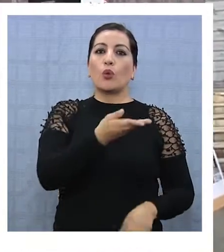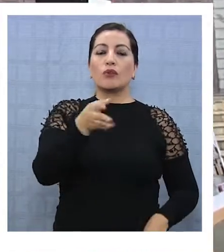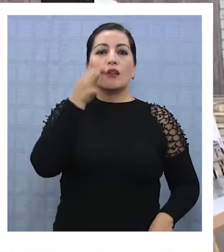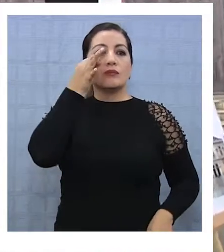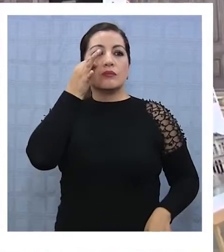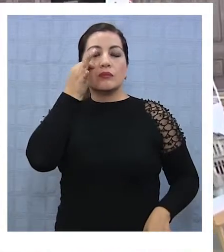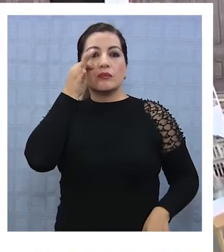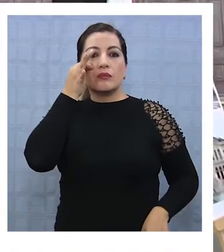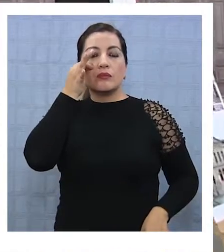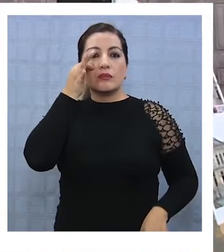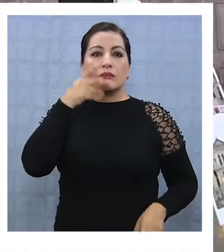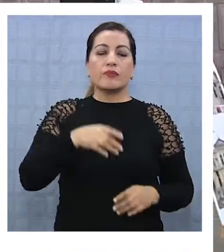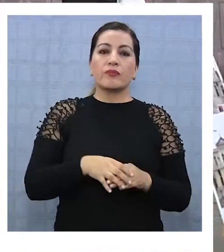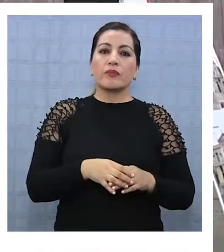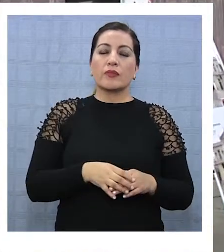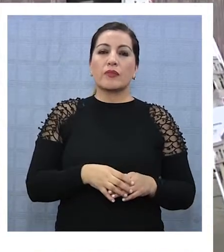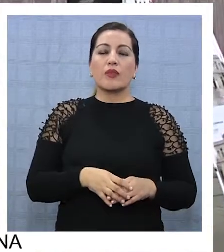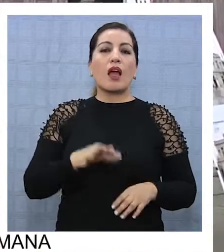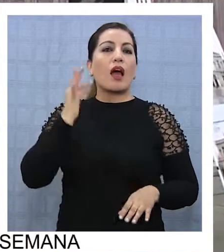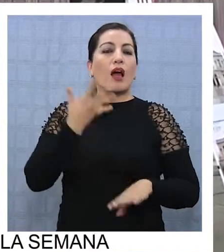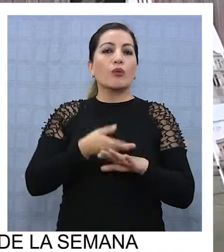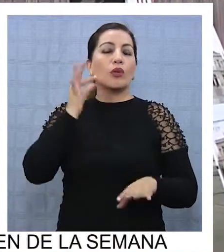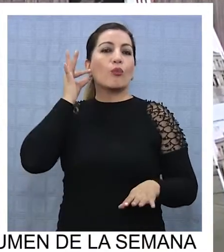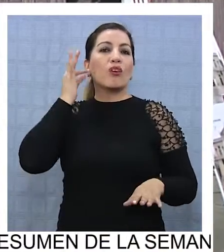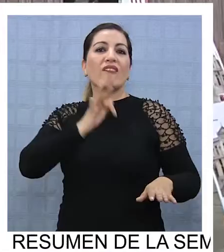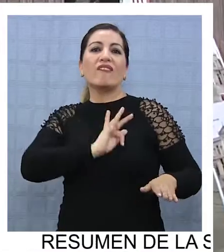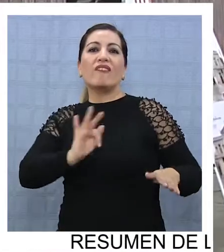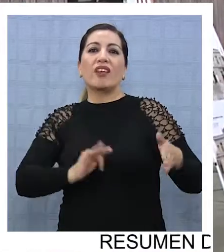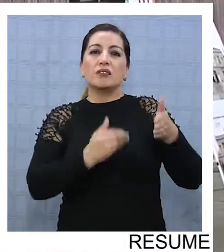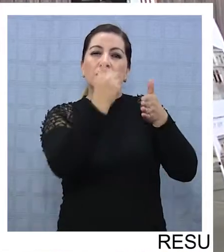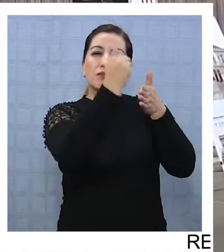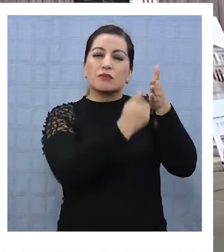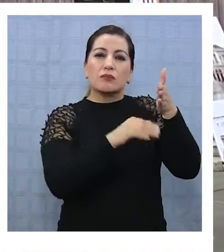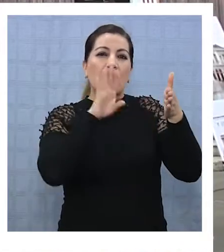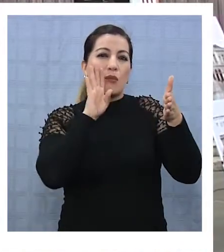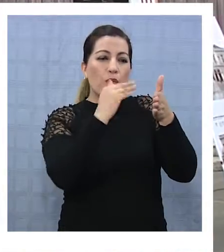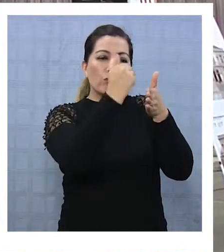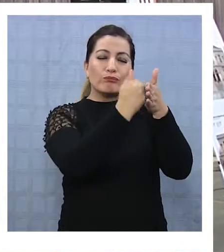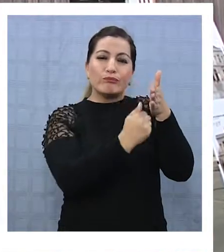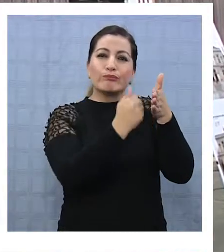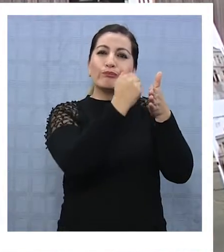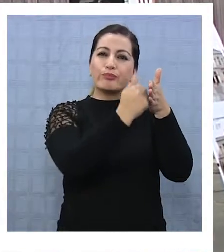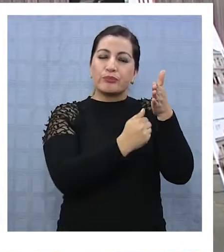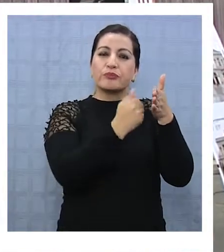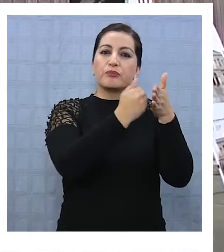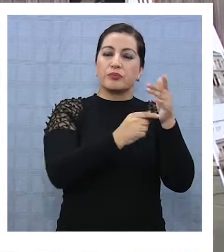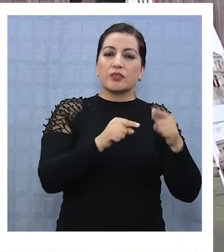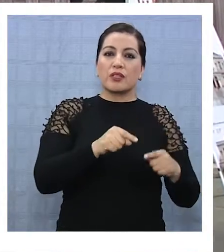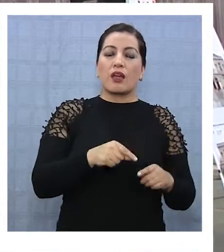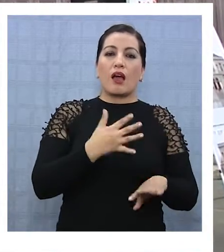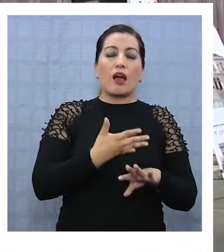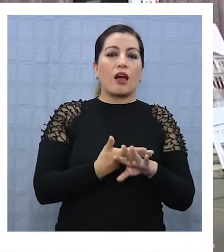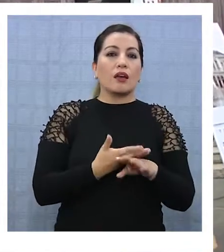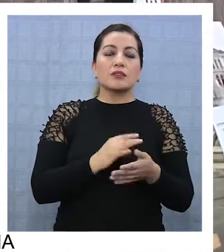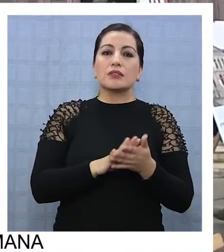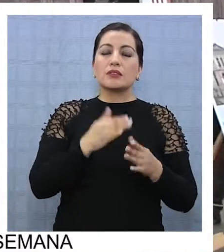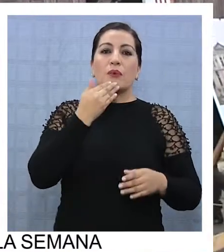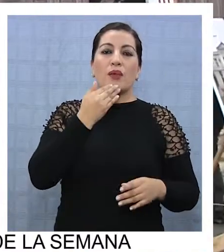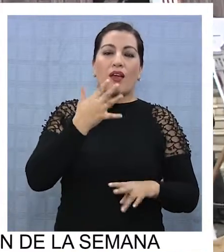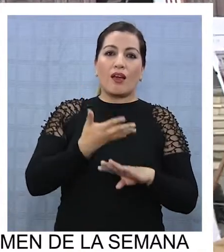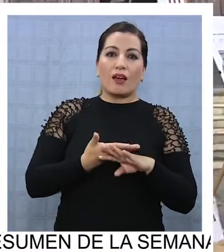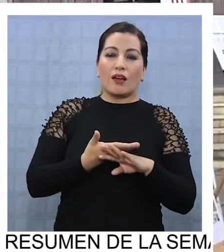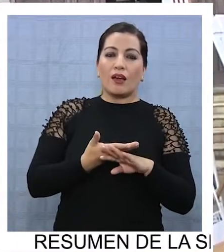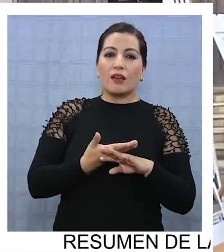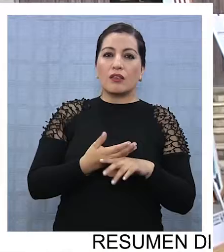ustedes pueden ver ahí, está la yesista que es francesa y que está viendo cada escultura en su mérito,